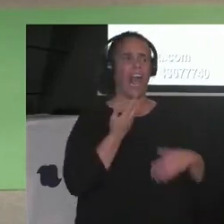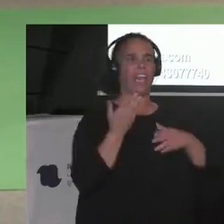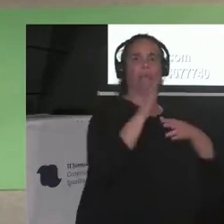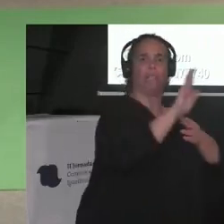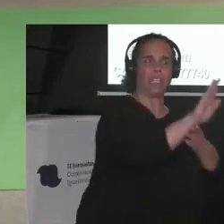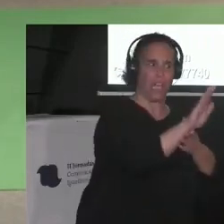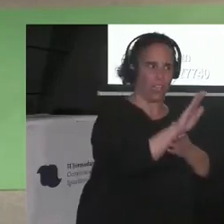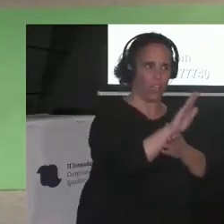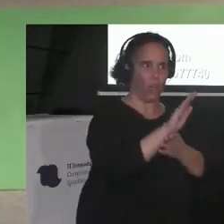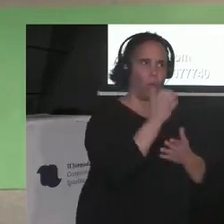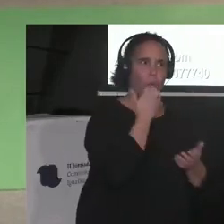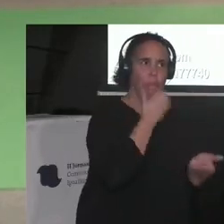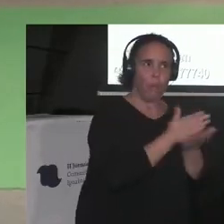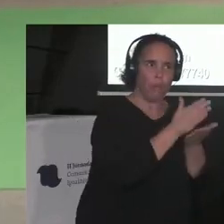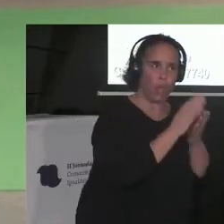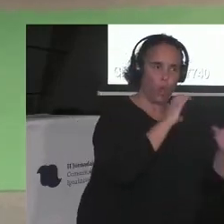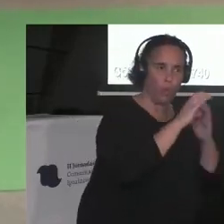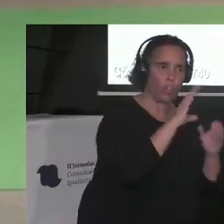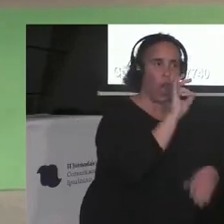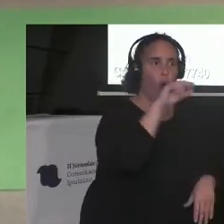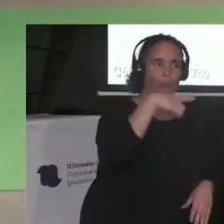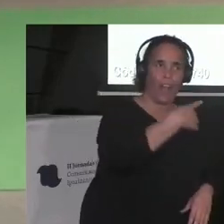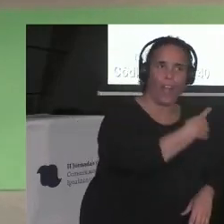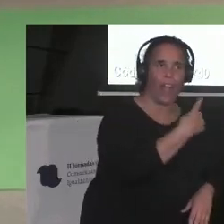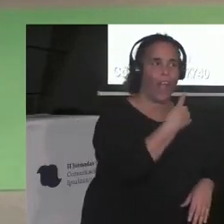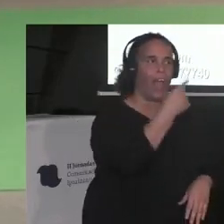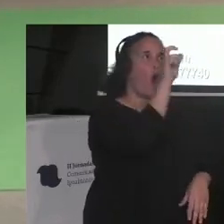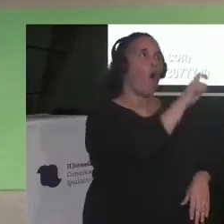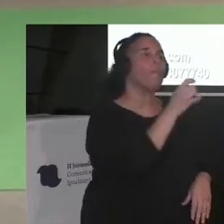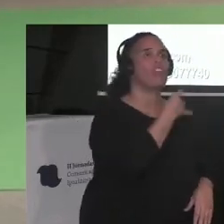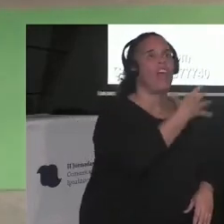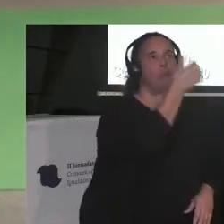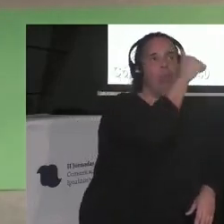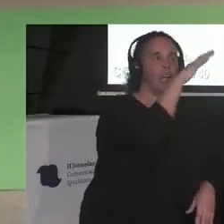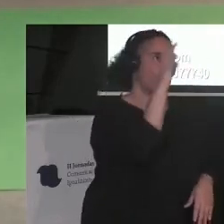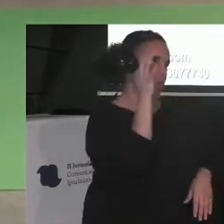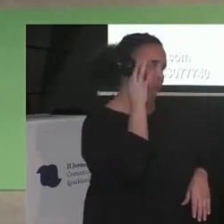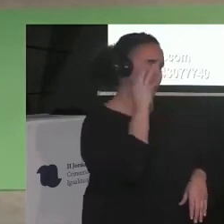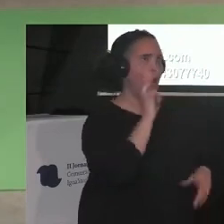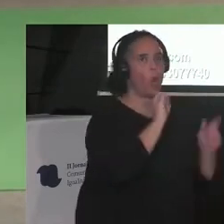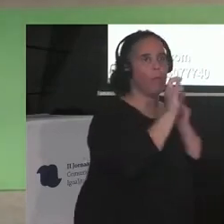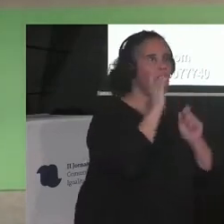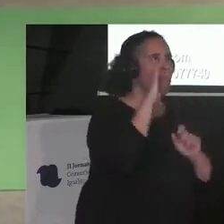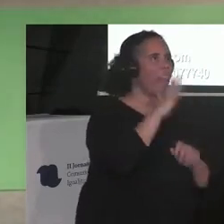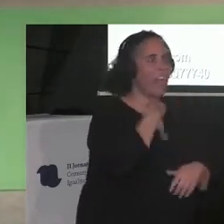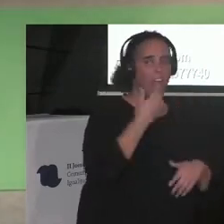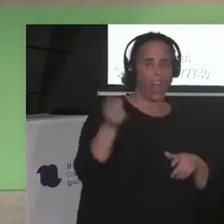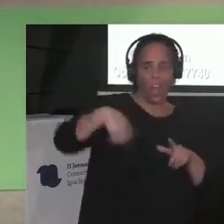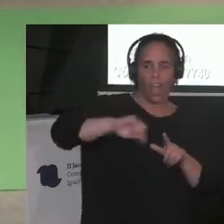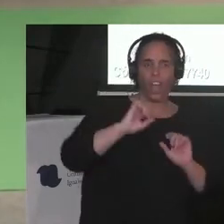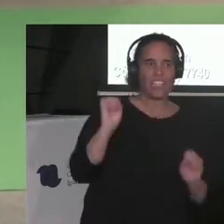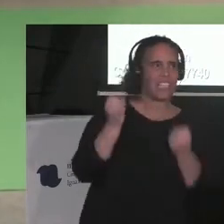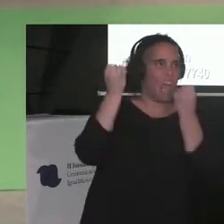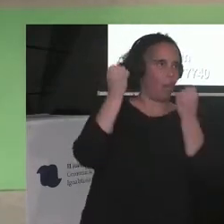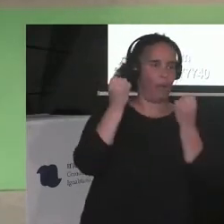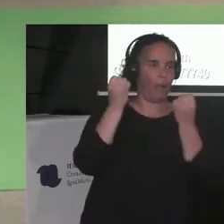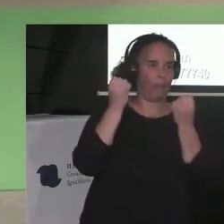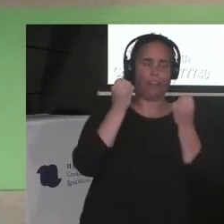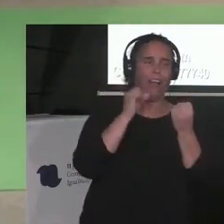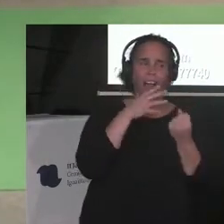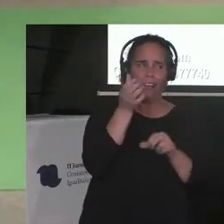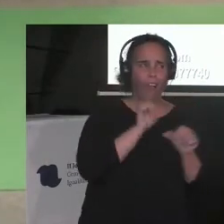ONGs, los blancos, las blancas, los periodistas, para dar paso a otra cosa,